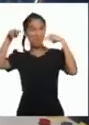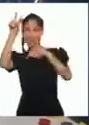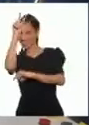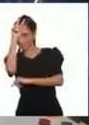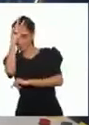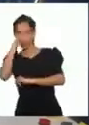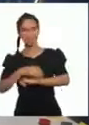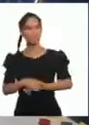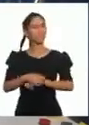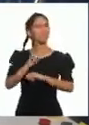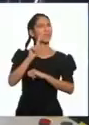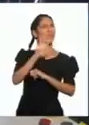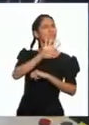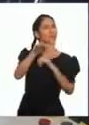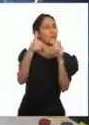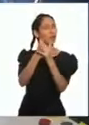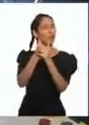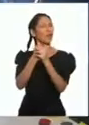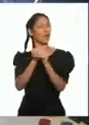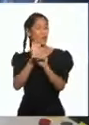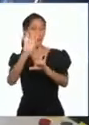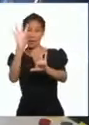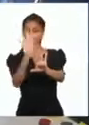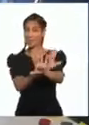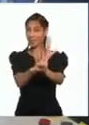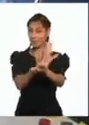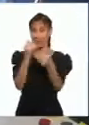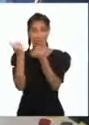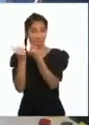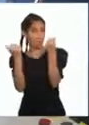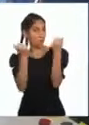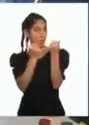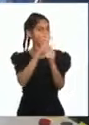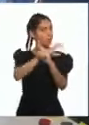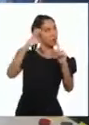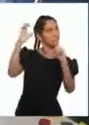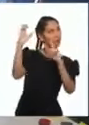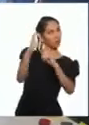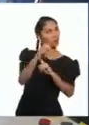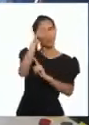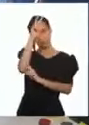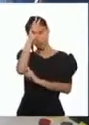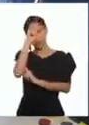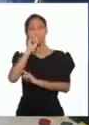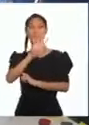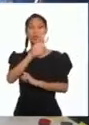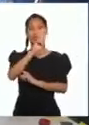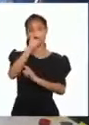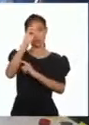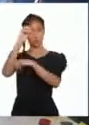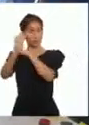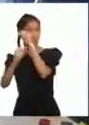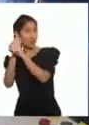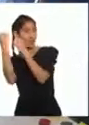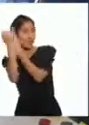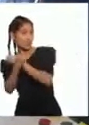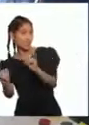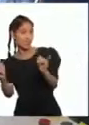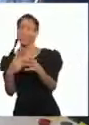país y sus aportes a la cultura peruana en estos 200 años de independencia.